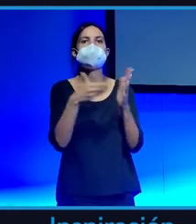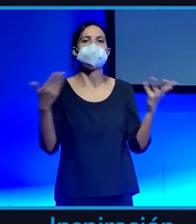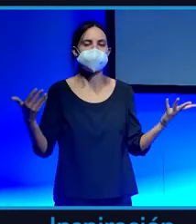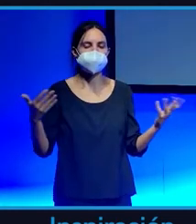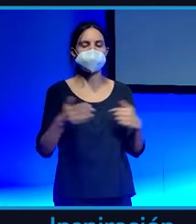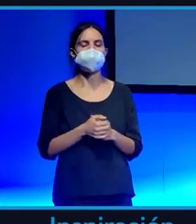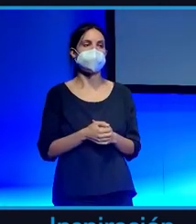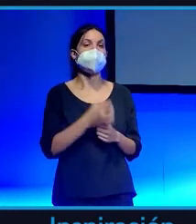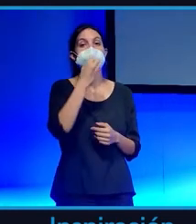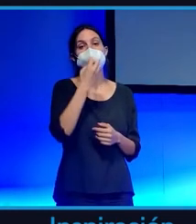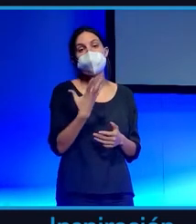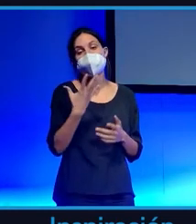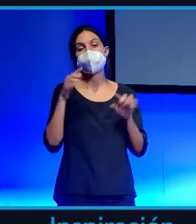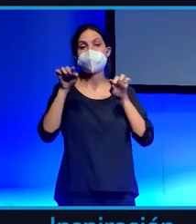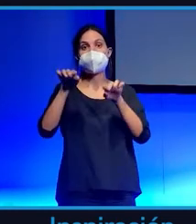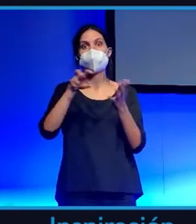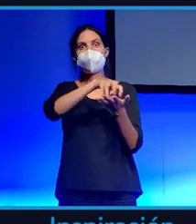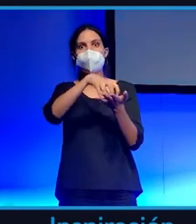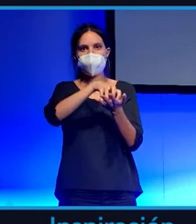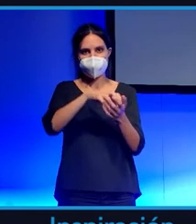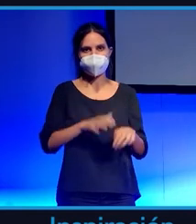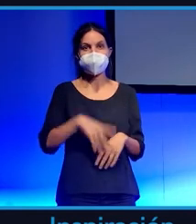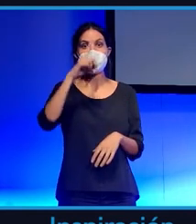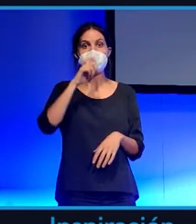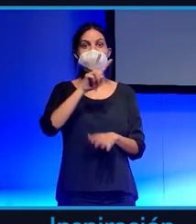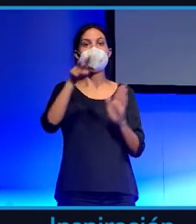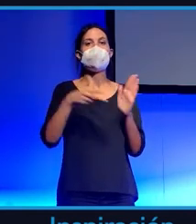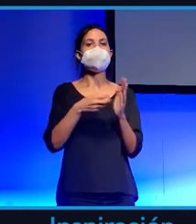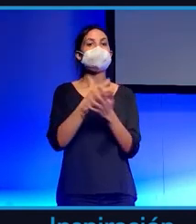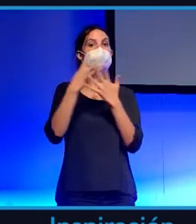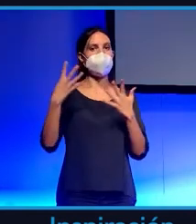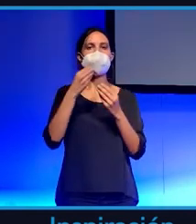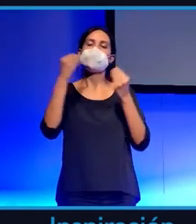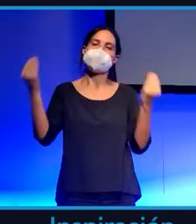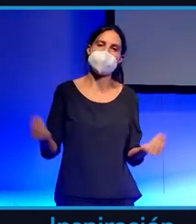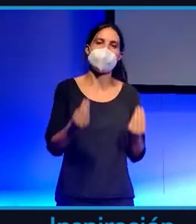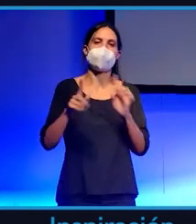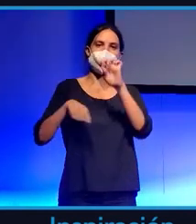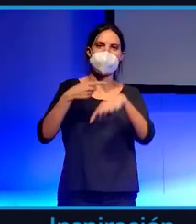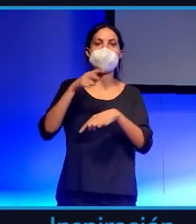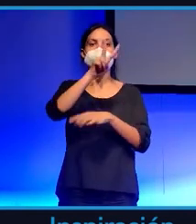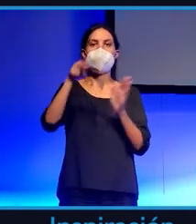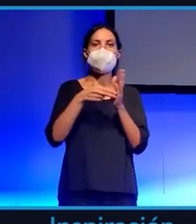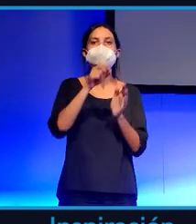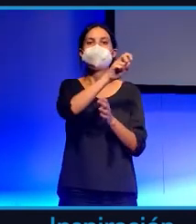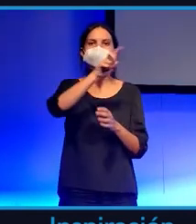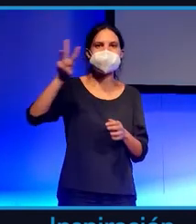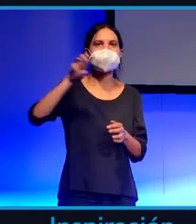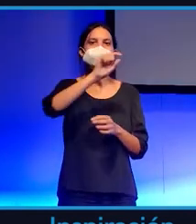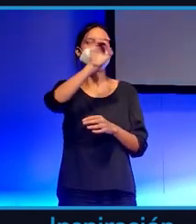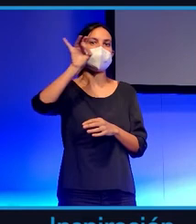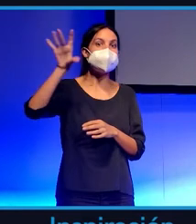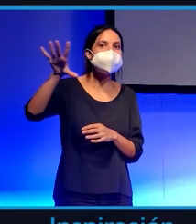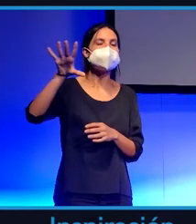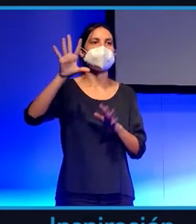bueno, esta es un poco la duda que en el 2009 hubiera sido mucho mejor entrar, en el 2013, en el 2015 y el siguiente mejor momento pues